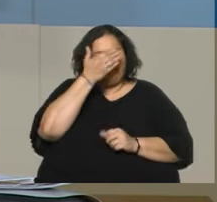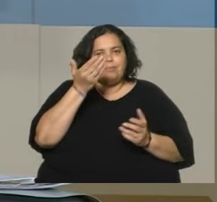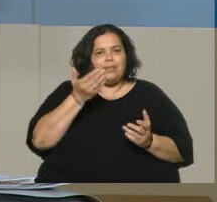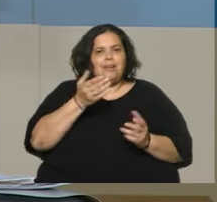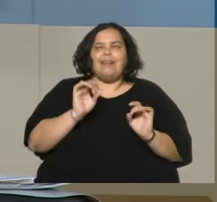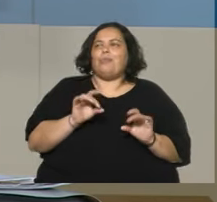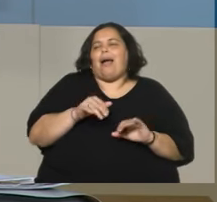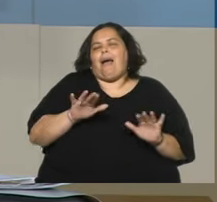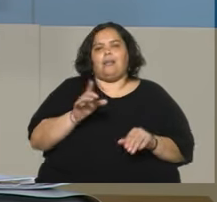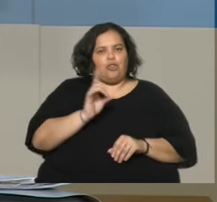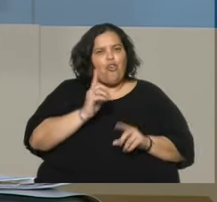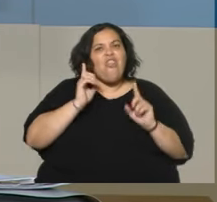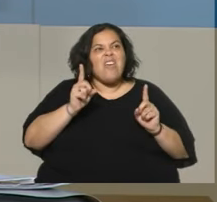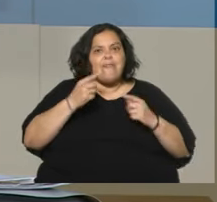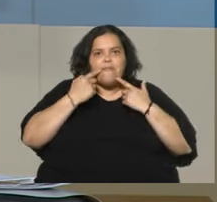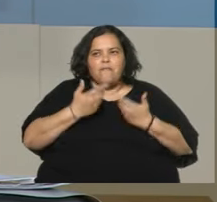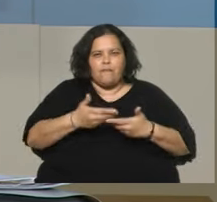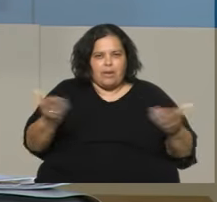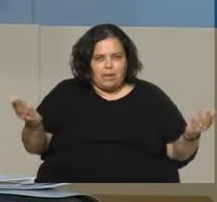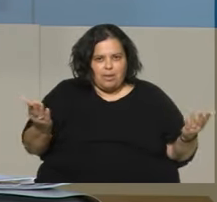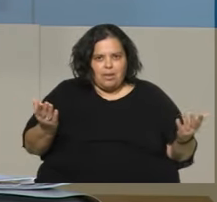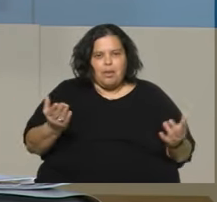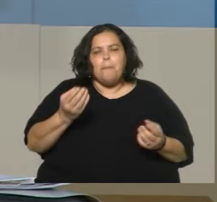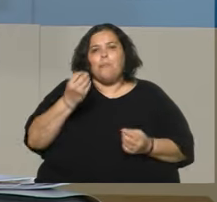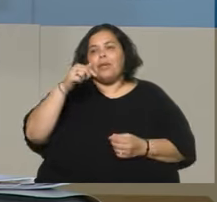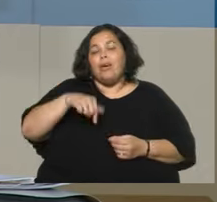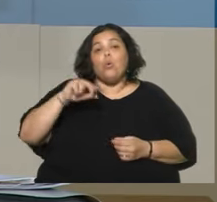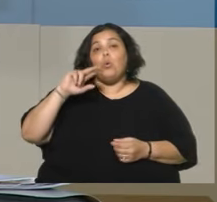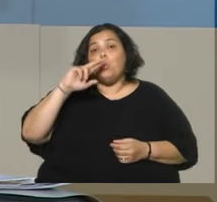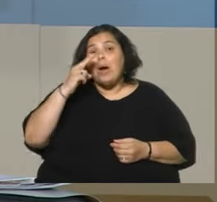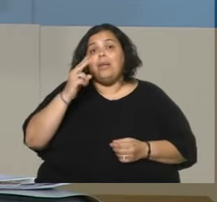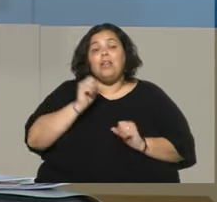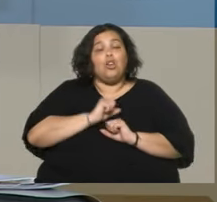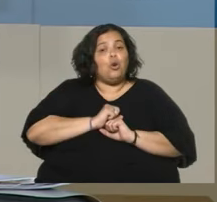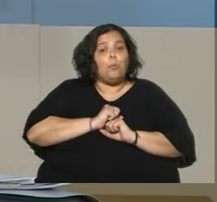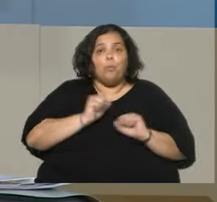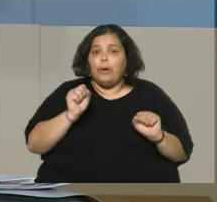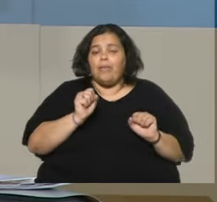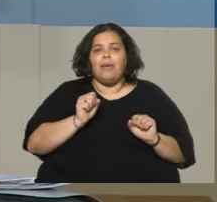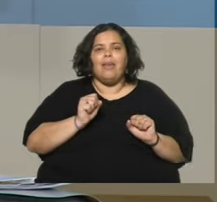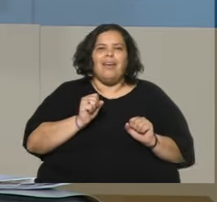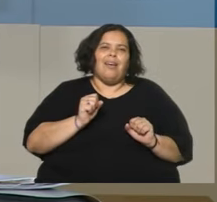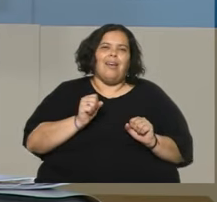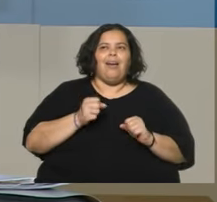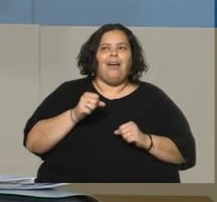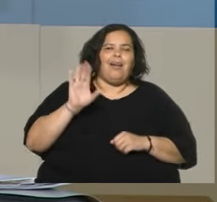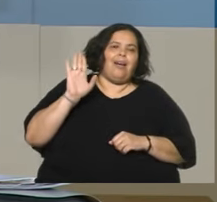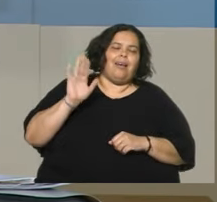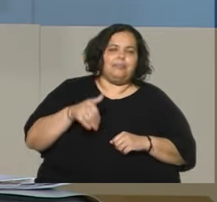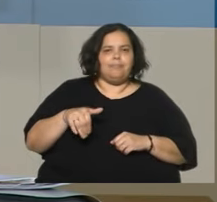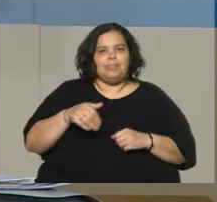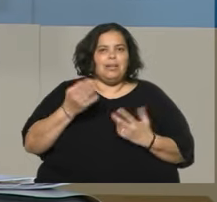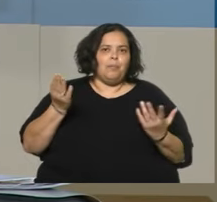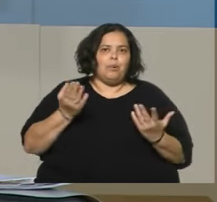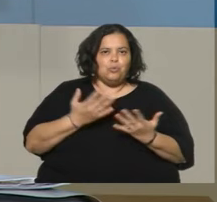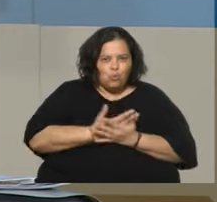Esto tiene que tomar la dimensión pública de algo que el Uruguay no puede naturalizar el sufrimiento